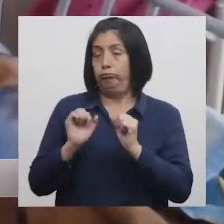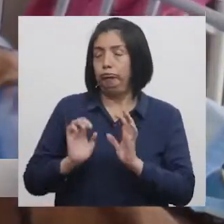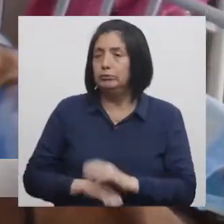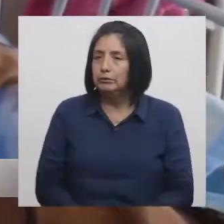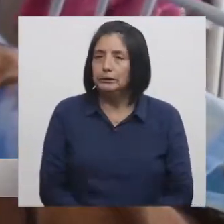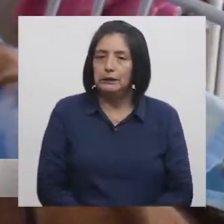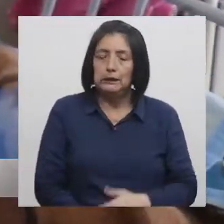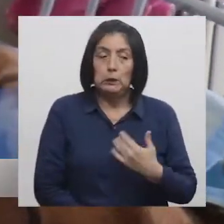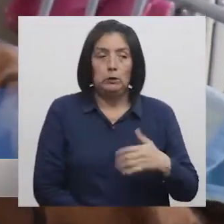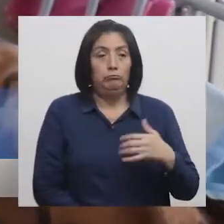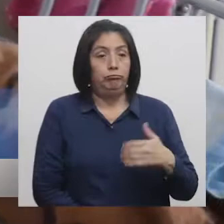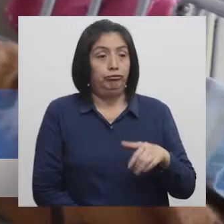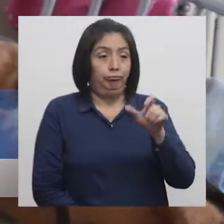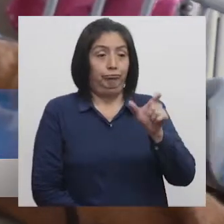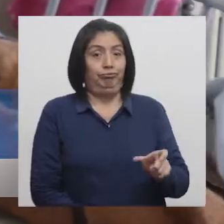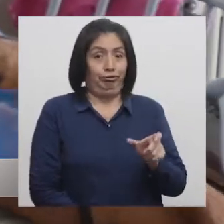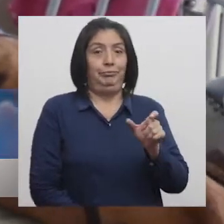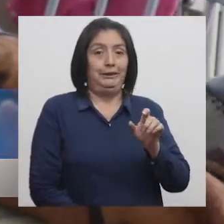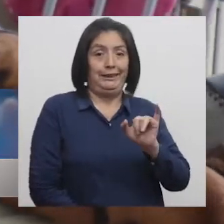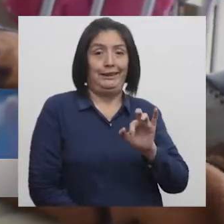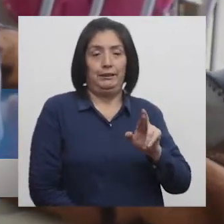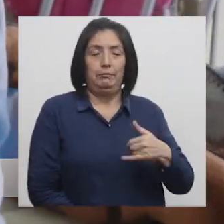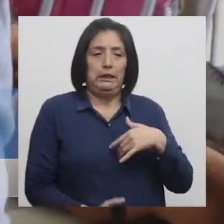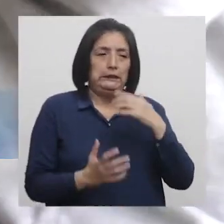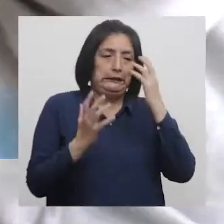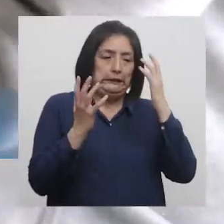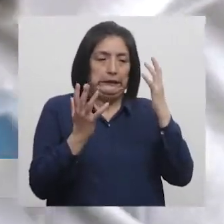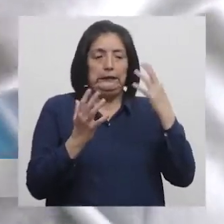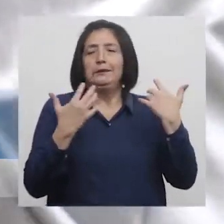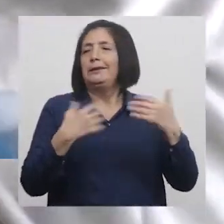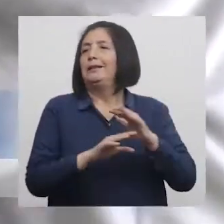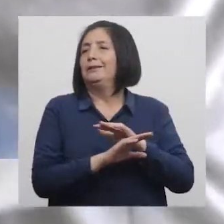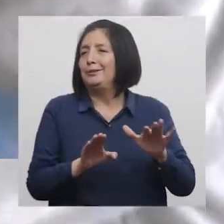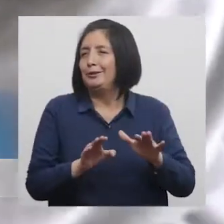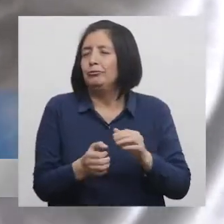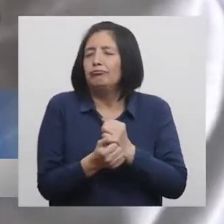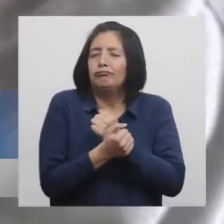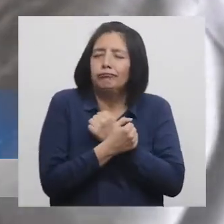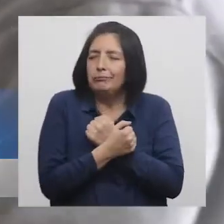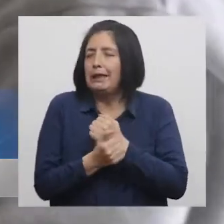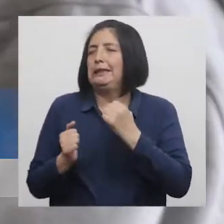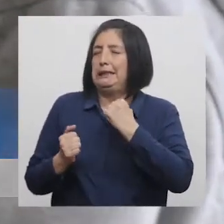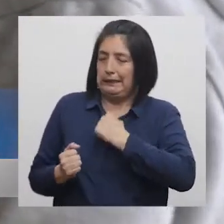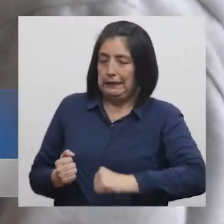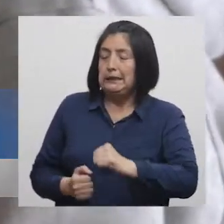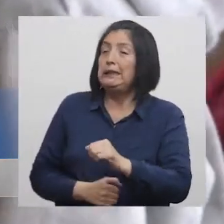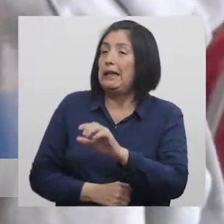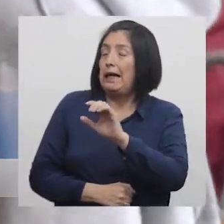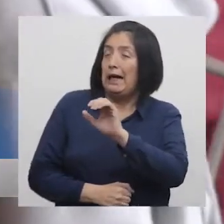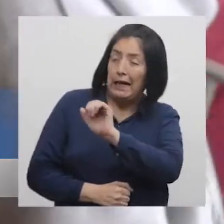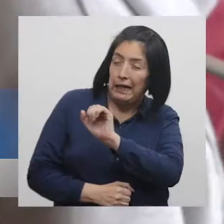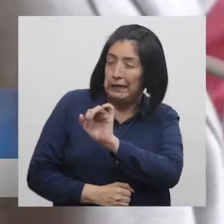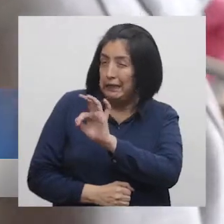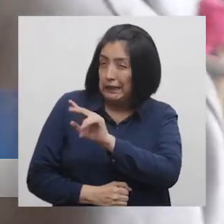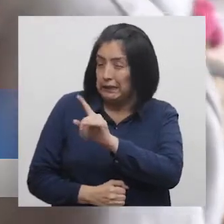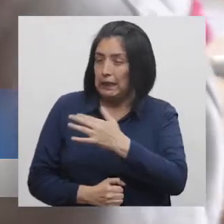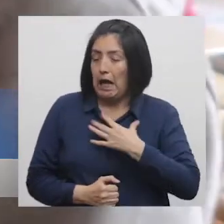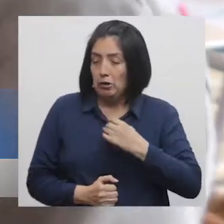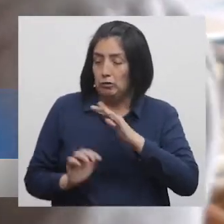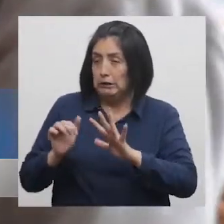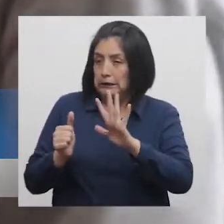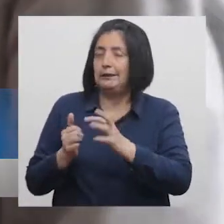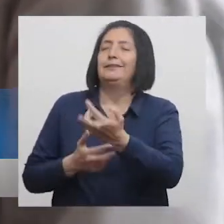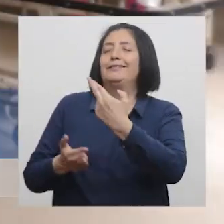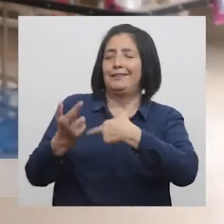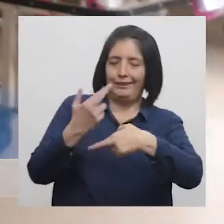La pesadilla que padeció Irma llegó a su fin Su adorada hija Adriana de 16 años de edad Vuelve a casa para